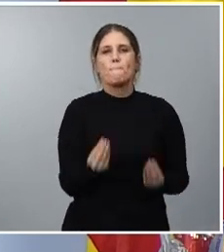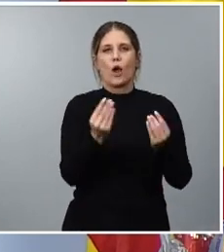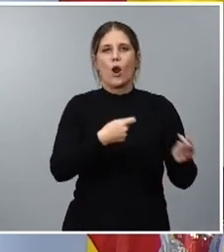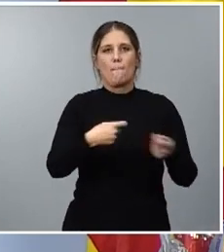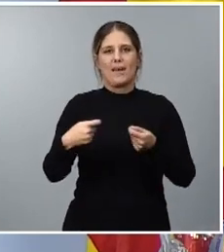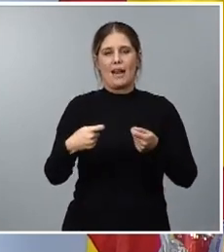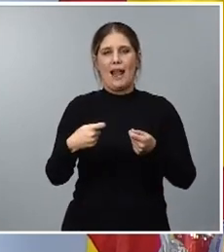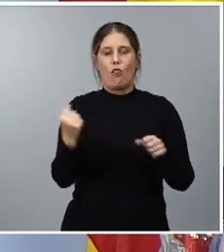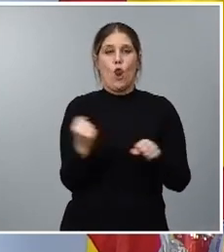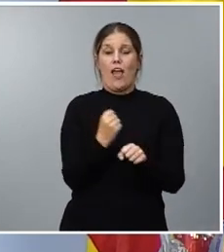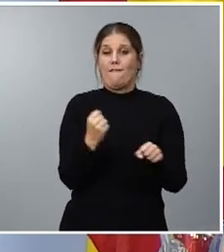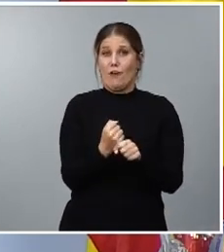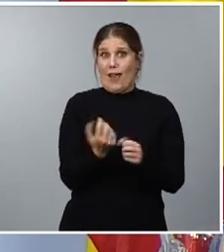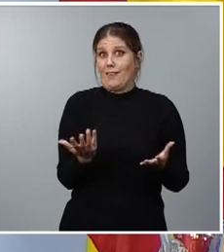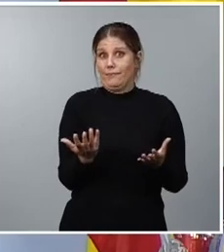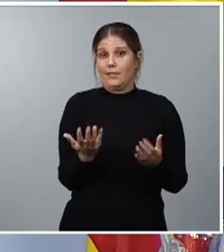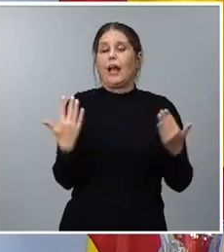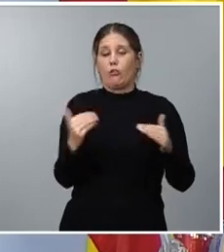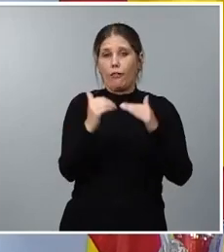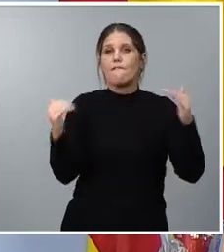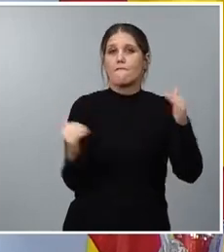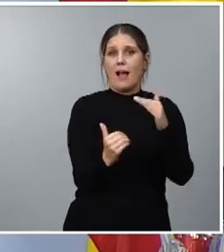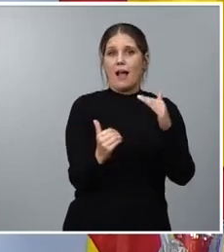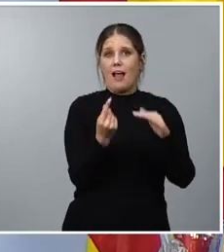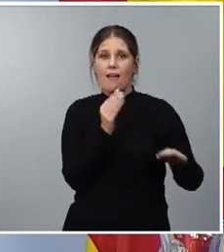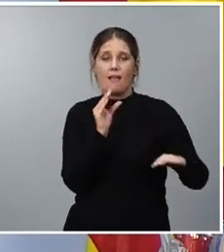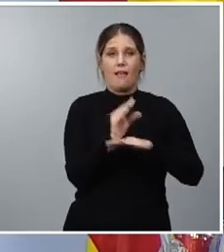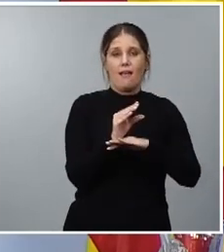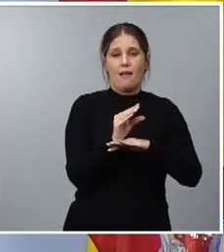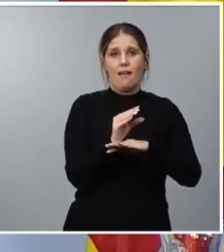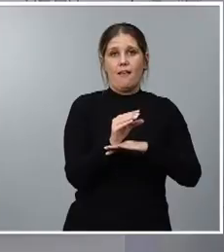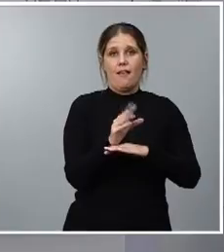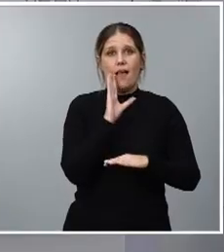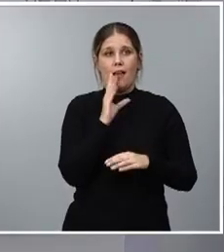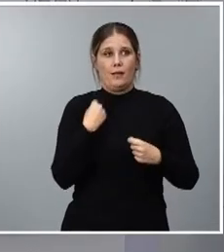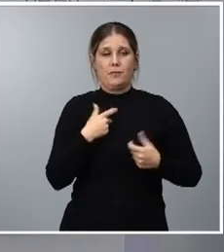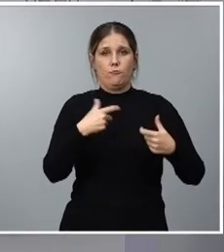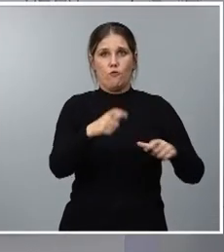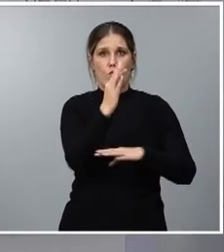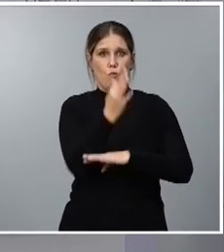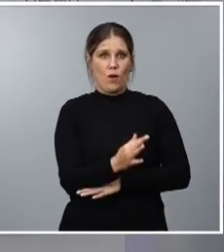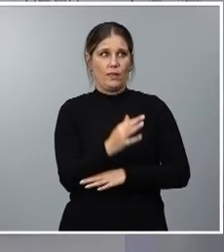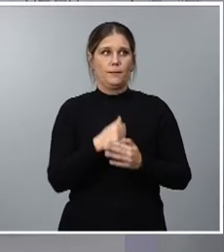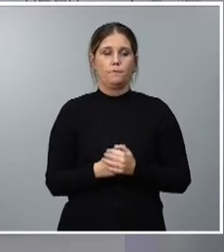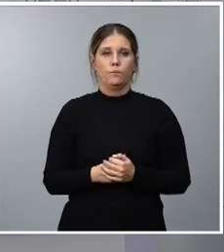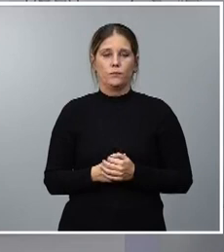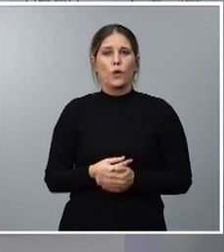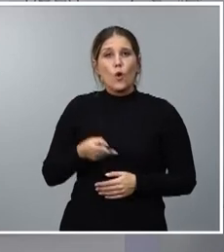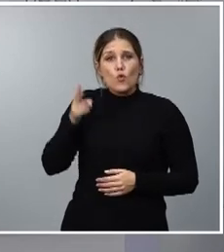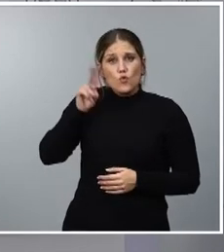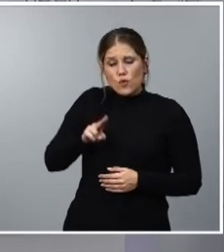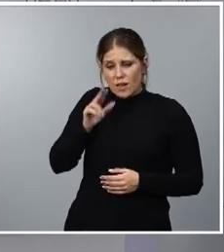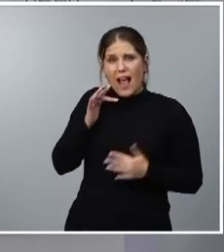laboral evidentemente baja la asignación presupuestaria que tenemos en estas cuentas nunca jamás en España